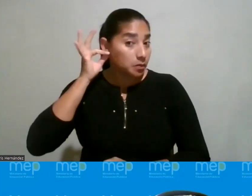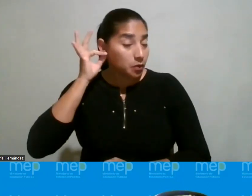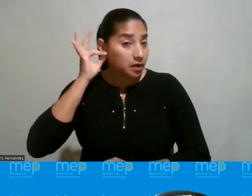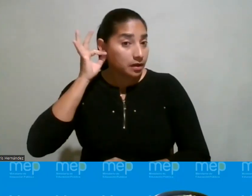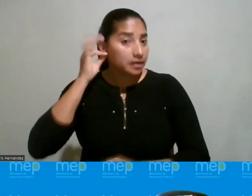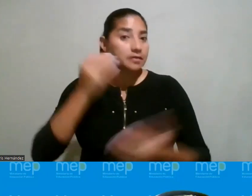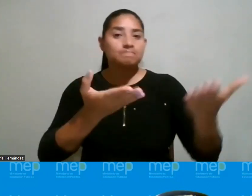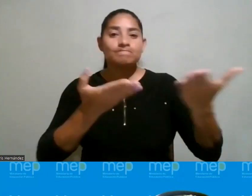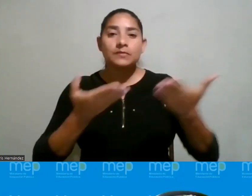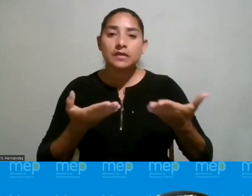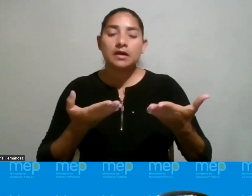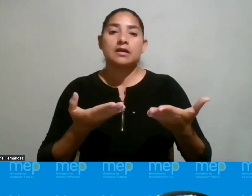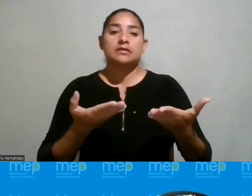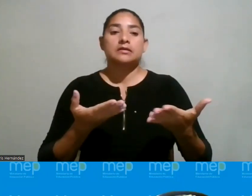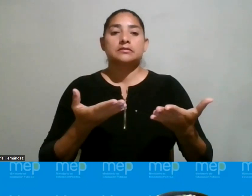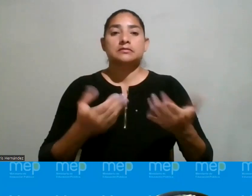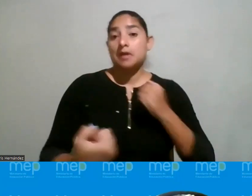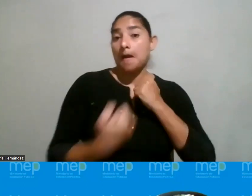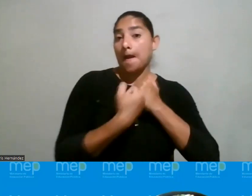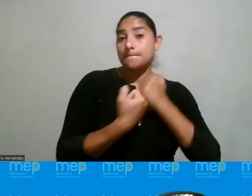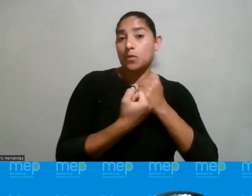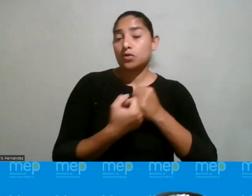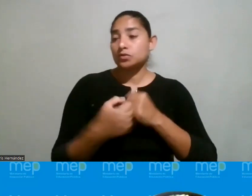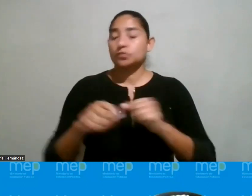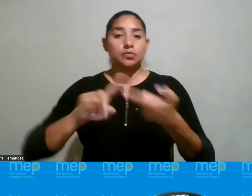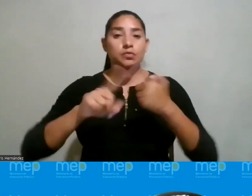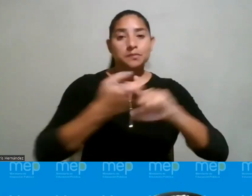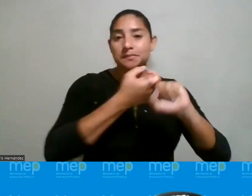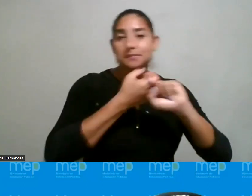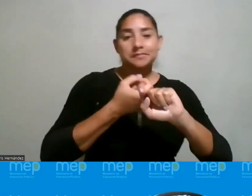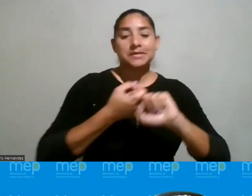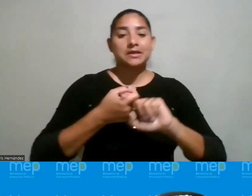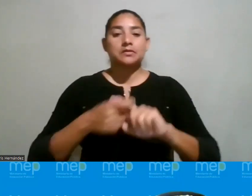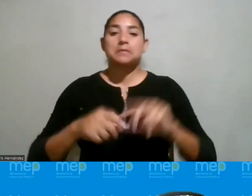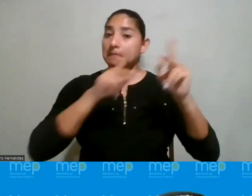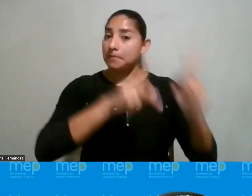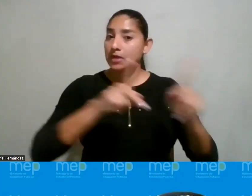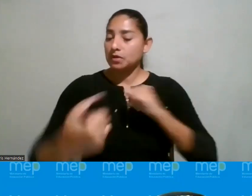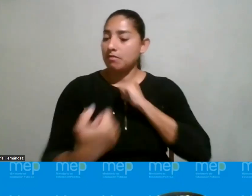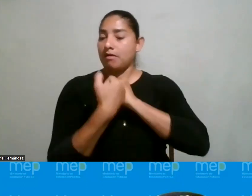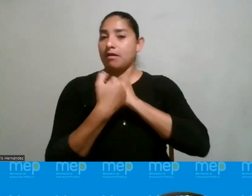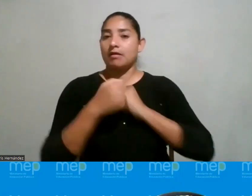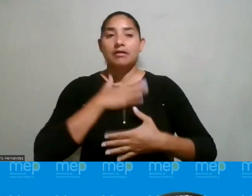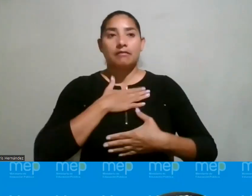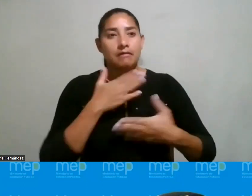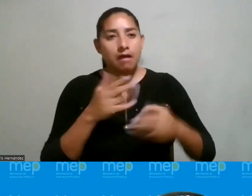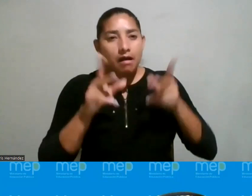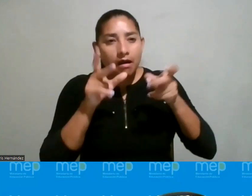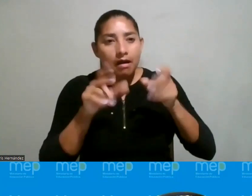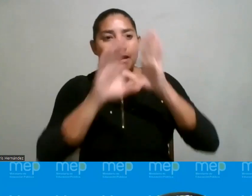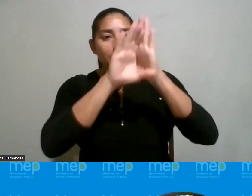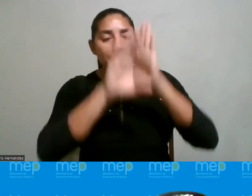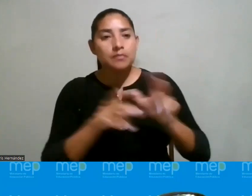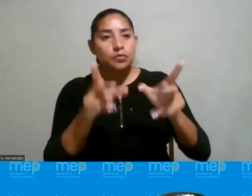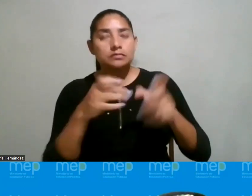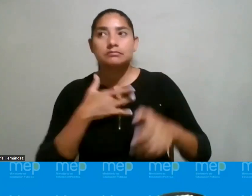recibir apoyo de sus pares y tener personas que les puedan inspirar a hacer